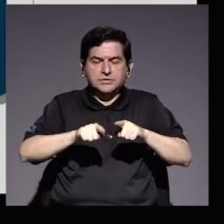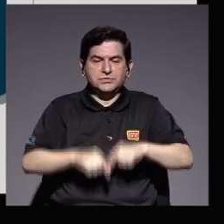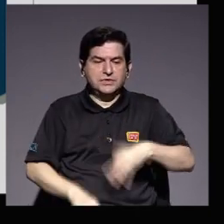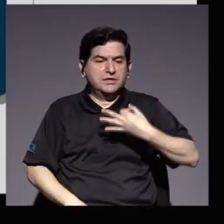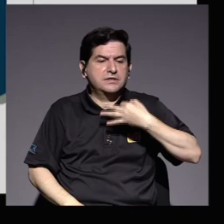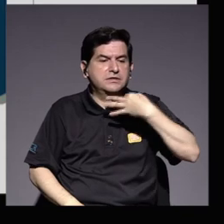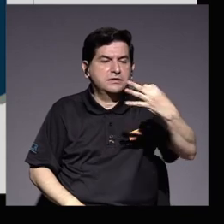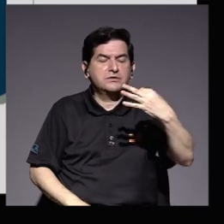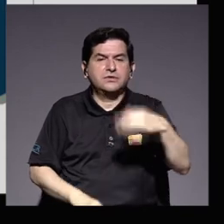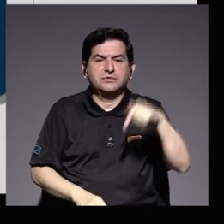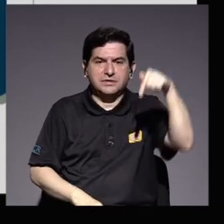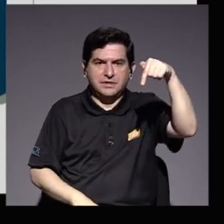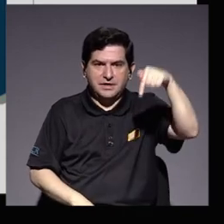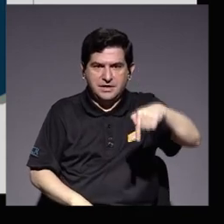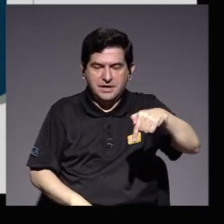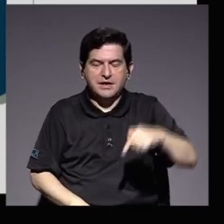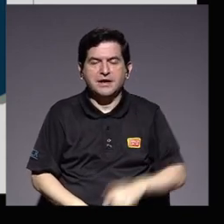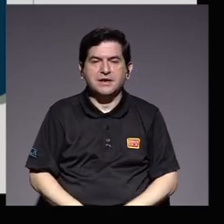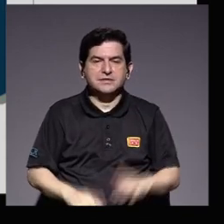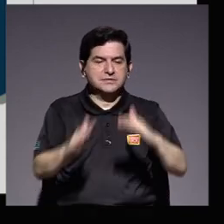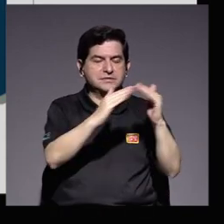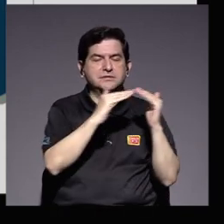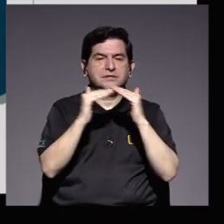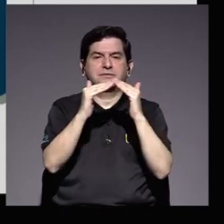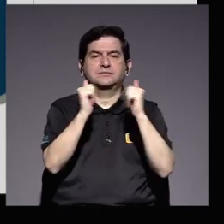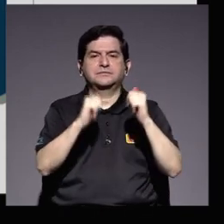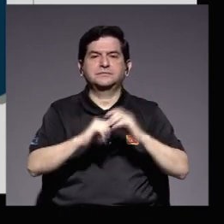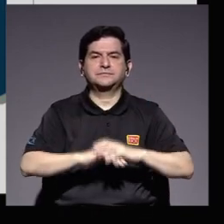cotidianidad de nuestras comunidades